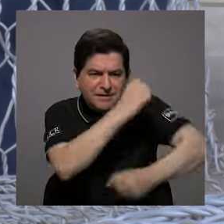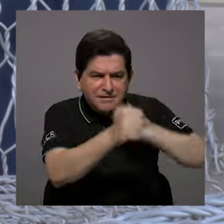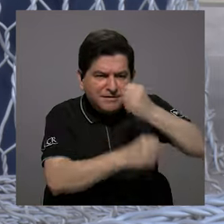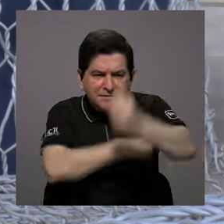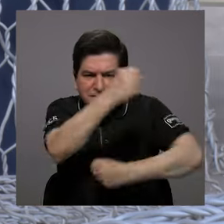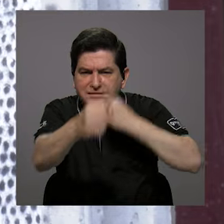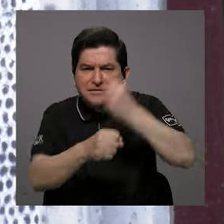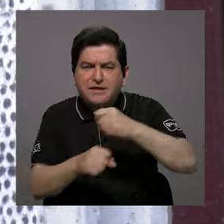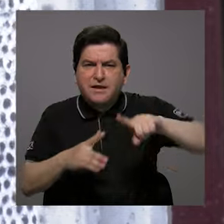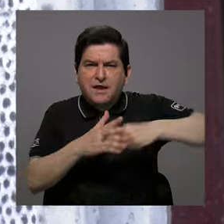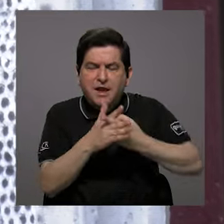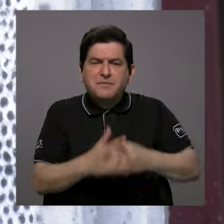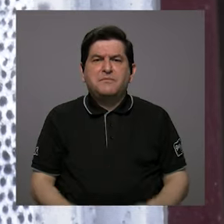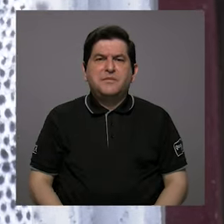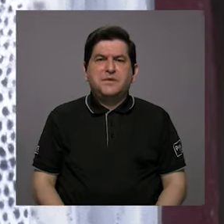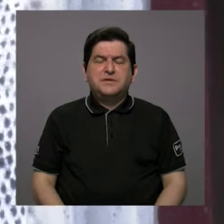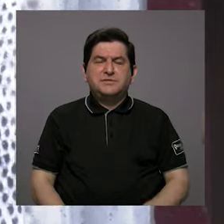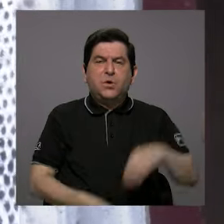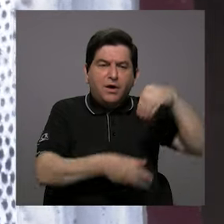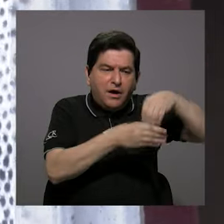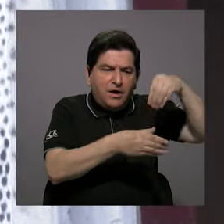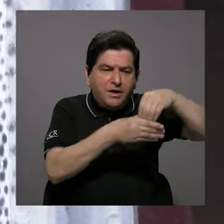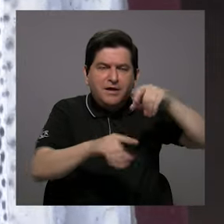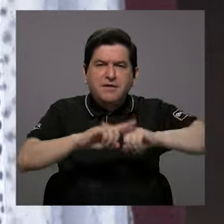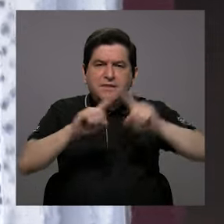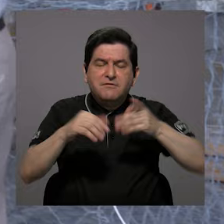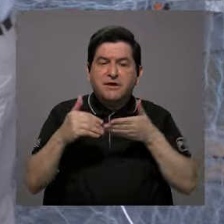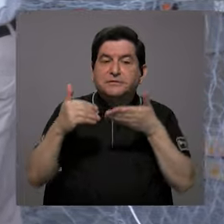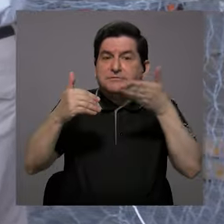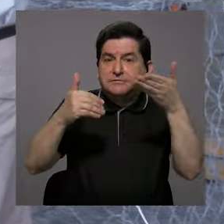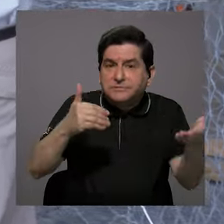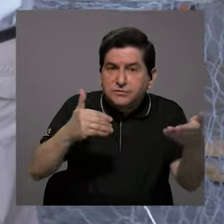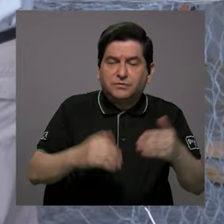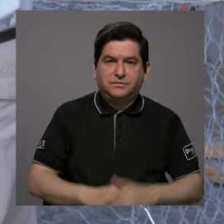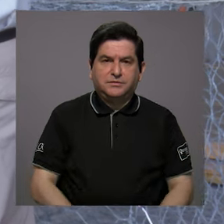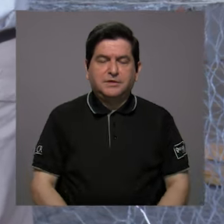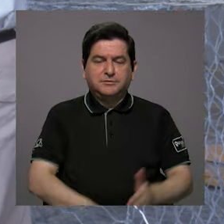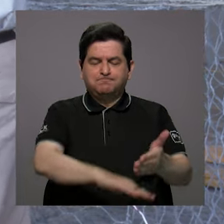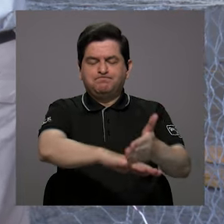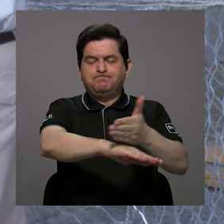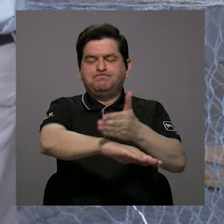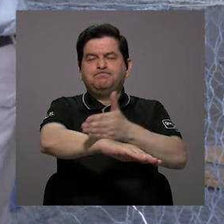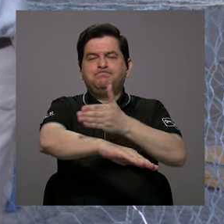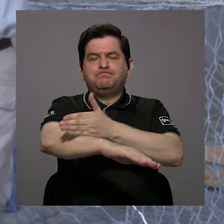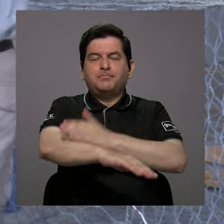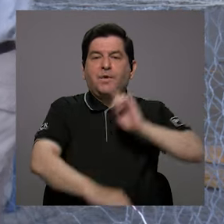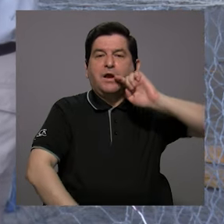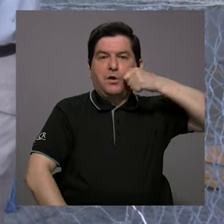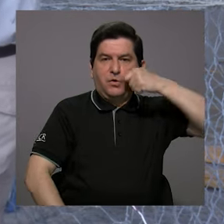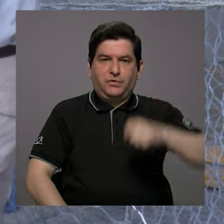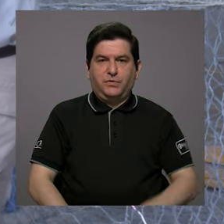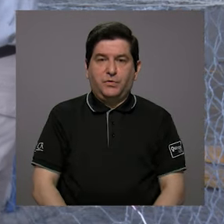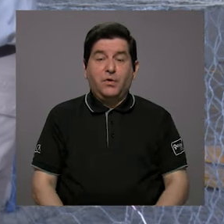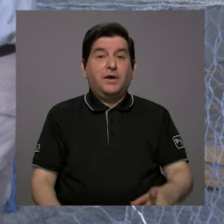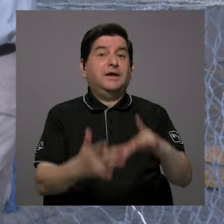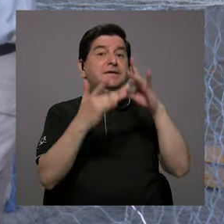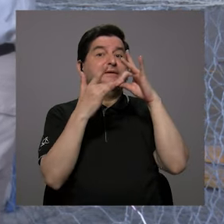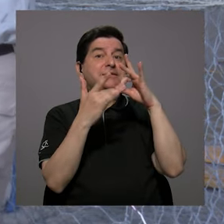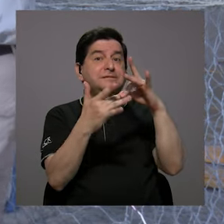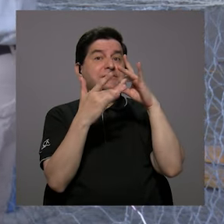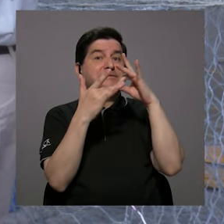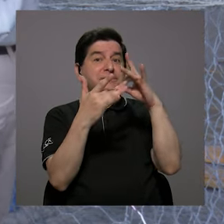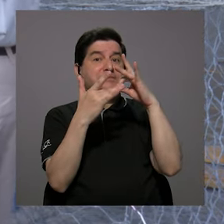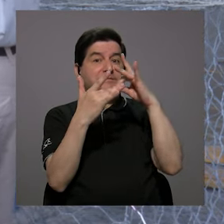años, empezó a aportar diferentes elementos que han ido mejorando ese código. En particular,